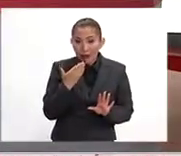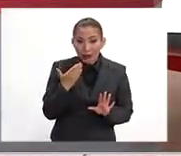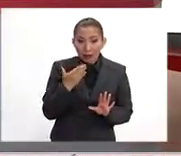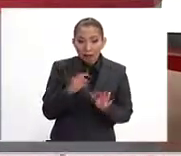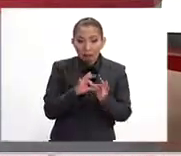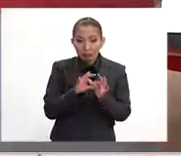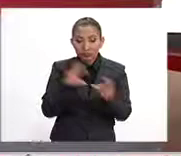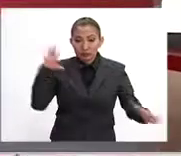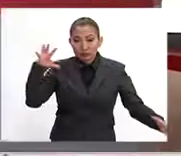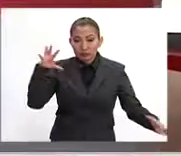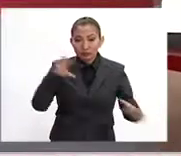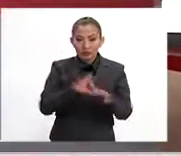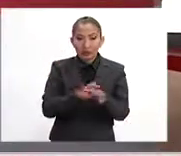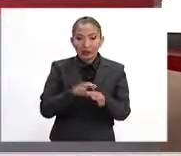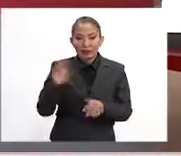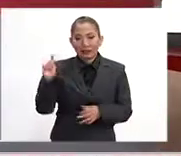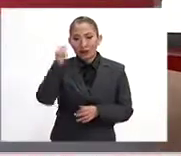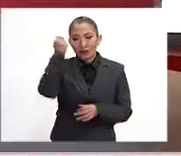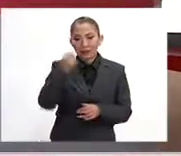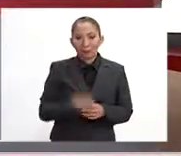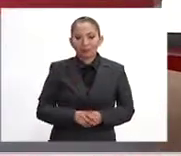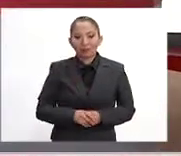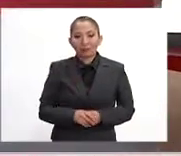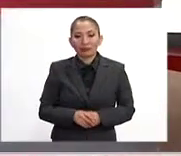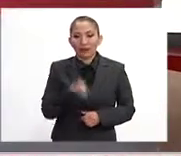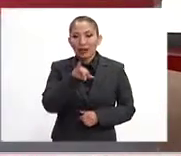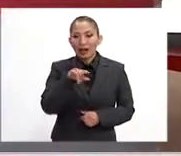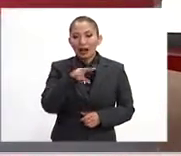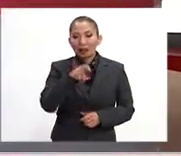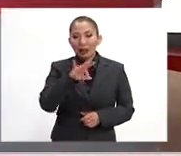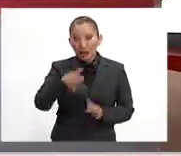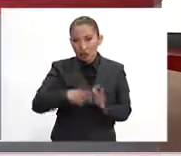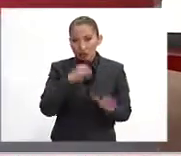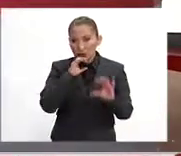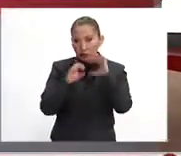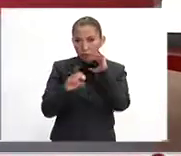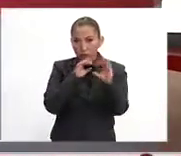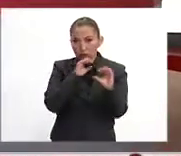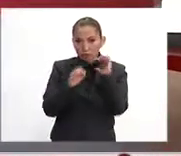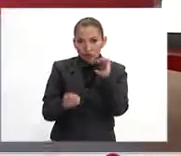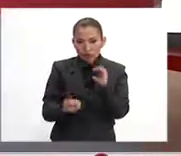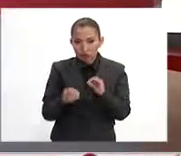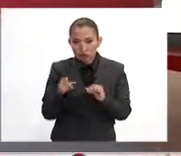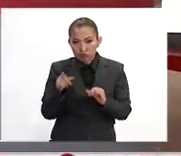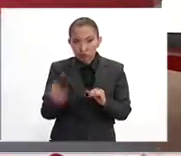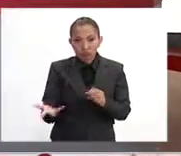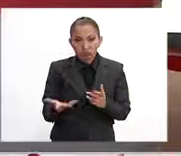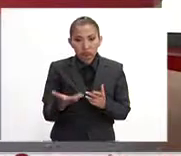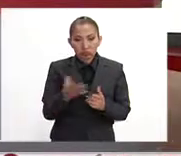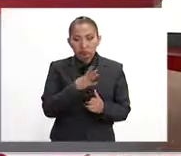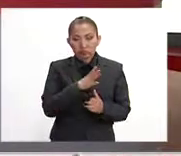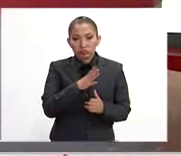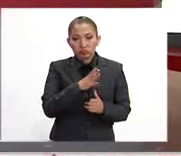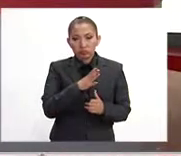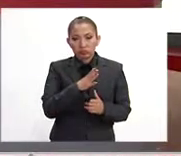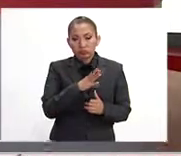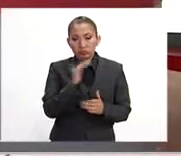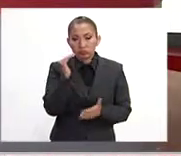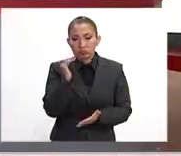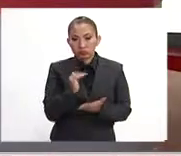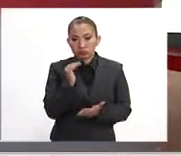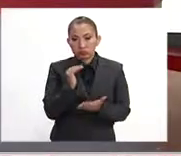lapsus tecnológicos, como bien decía Patty. Javier, retomamos la comunicación contigo, hubo ahí una